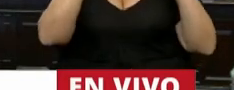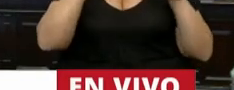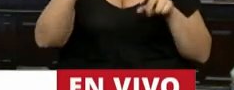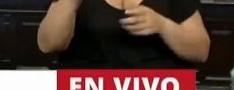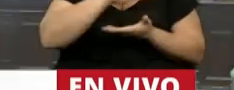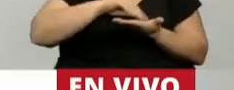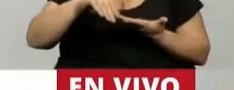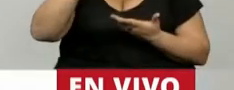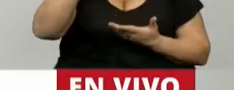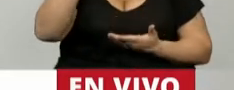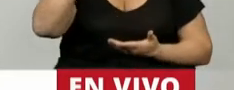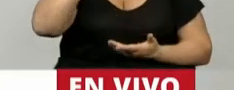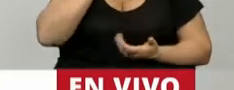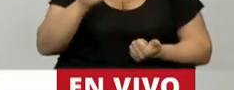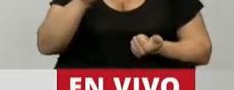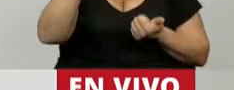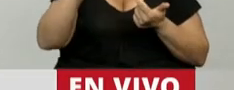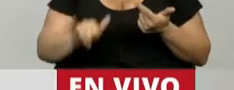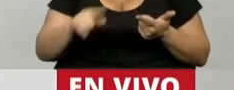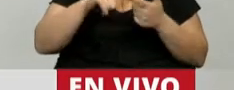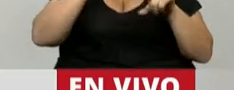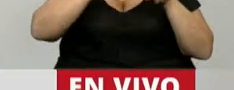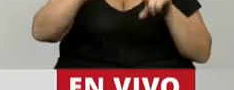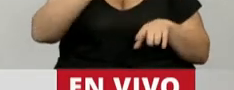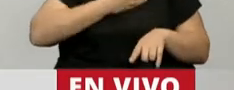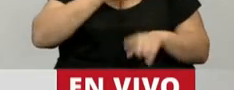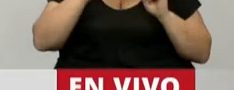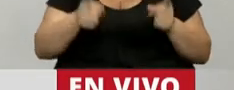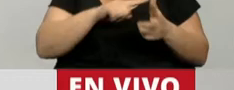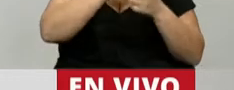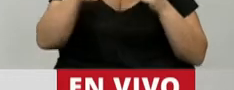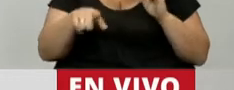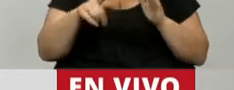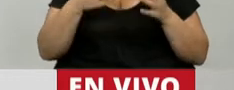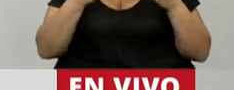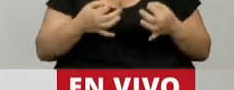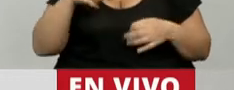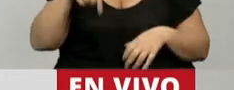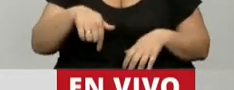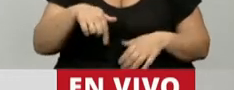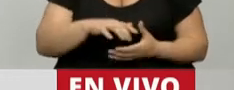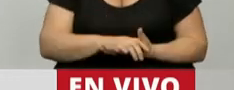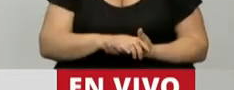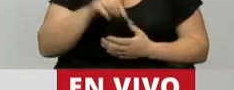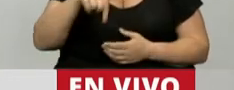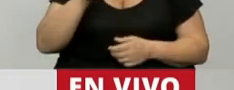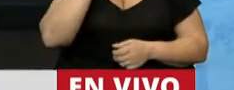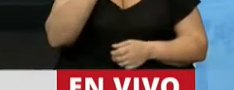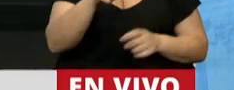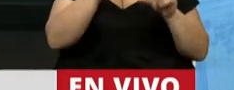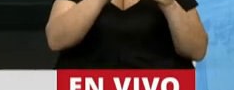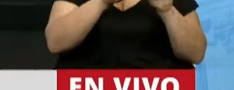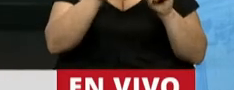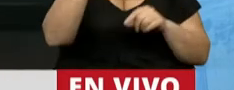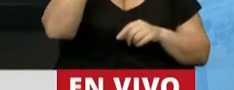que lo hacían la diputada López, el diputado López y el diputado Wolf. Claro, aquí no solamente se está violando el